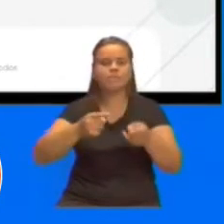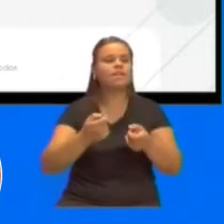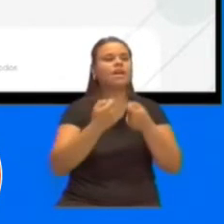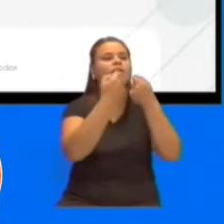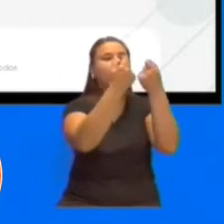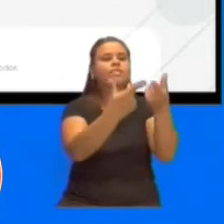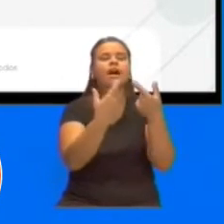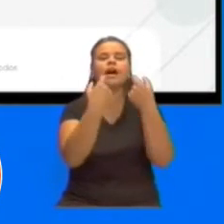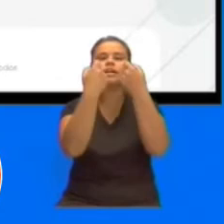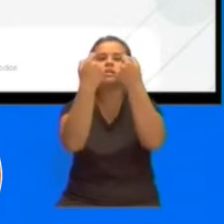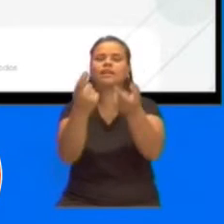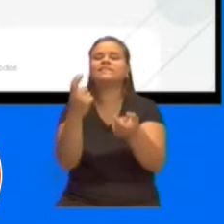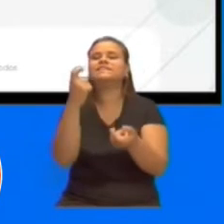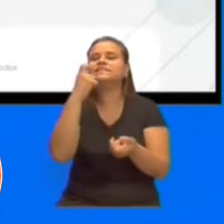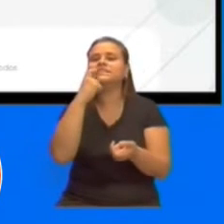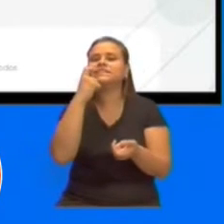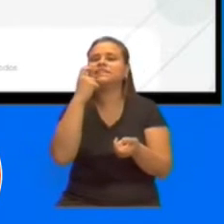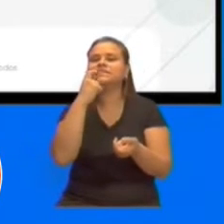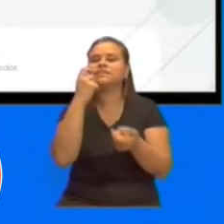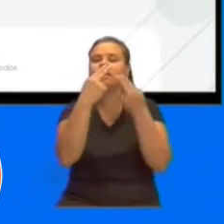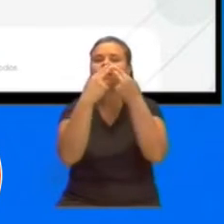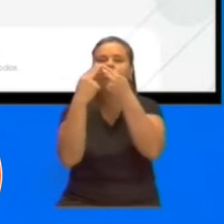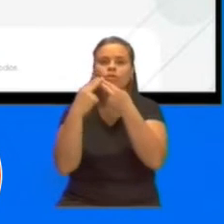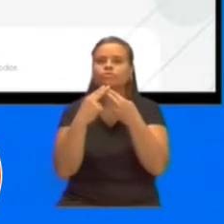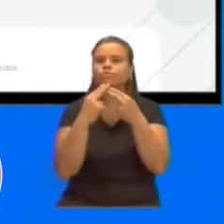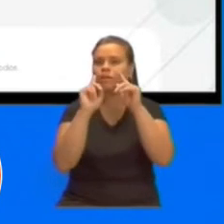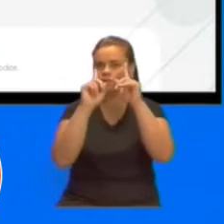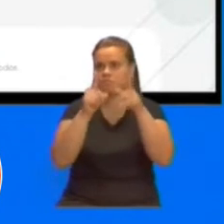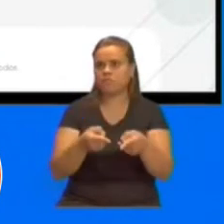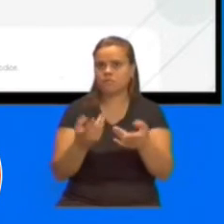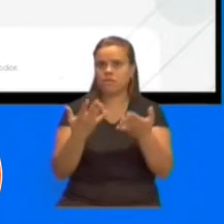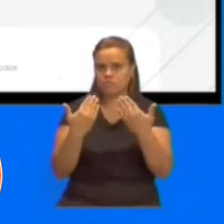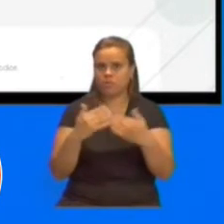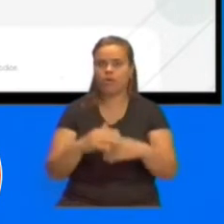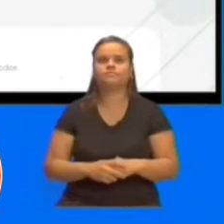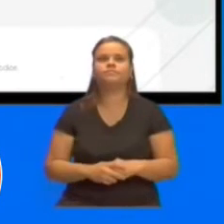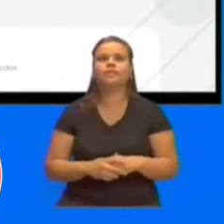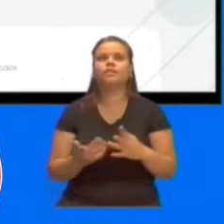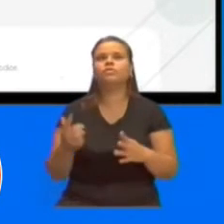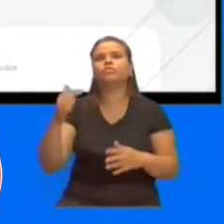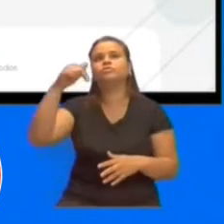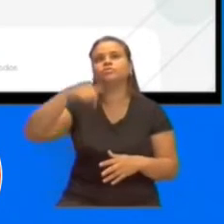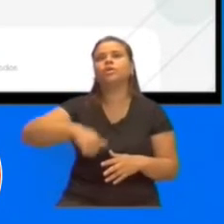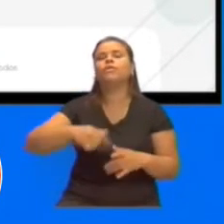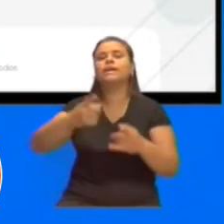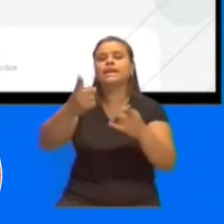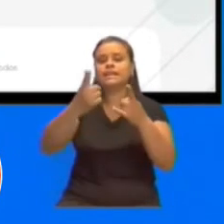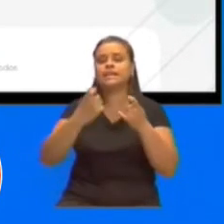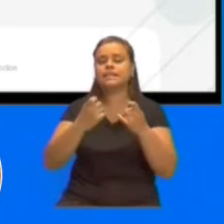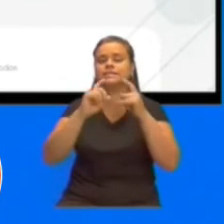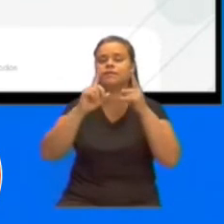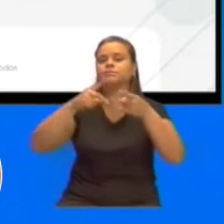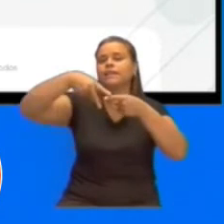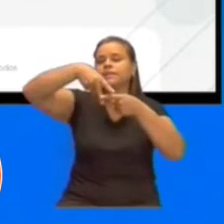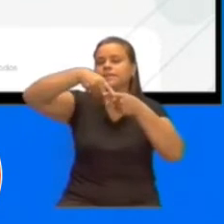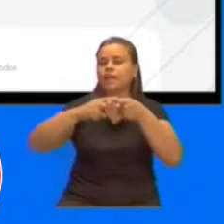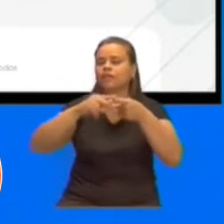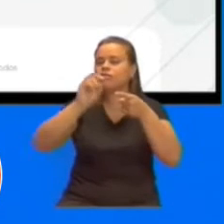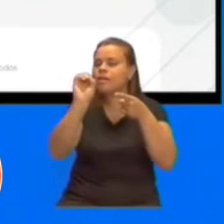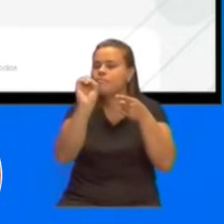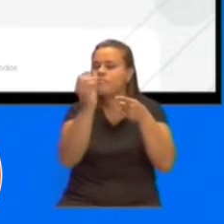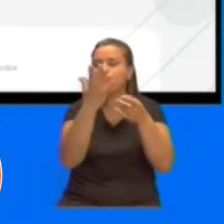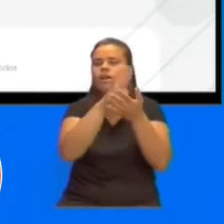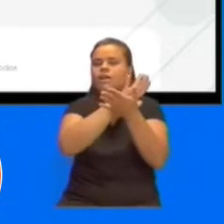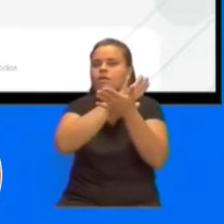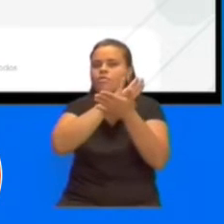toda la red provincial. Y a su vez también, a nivel oftalmológico, poder sumar aparatología de última generación, no solamente